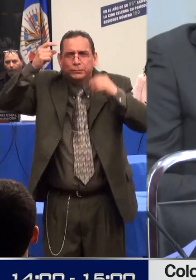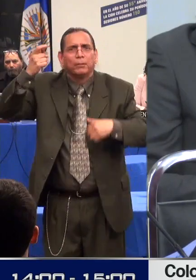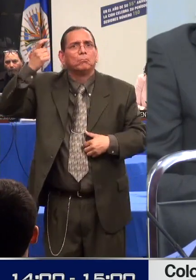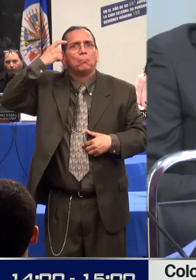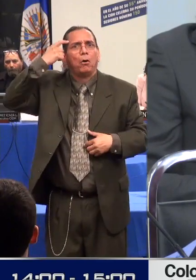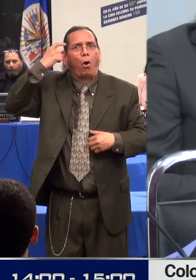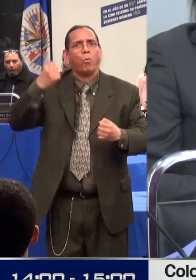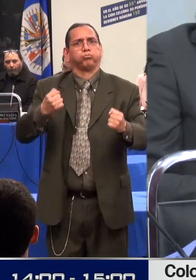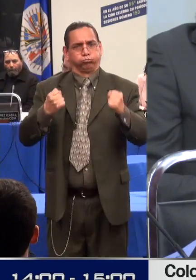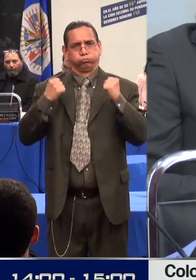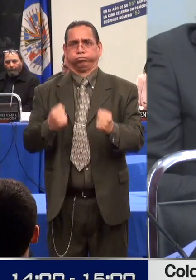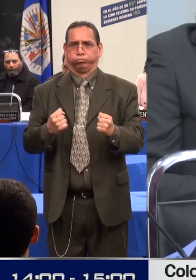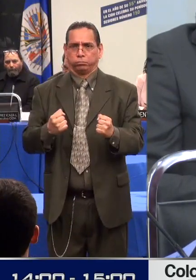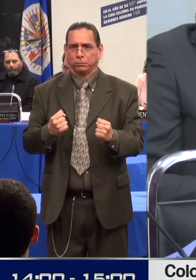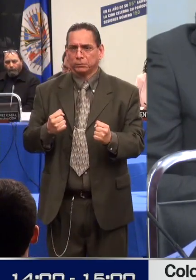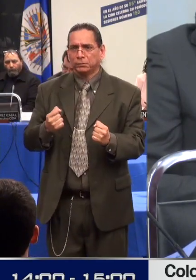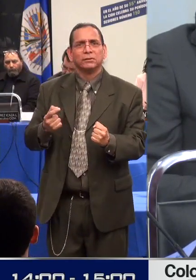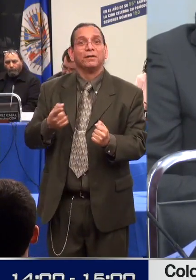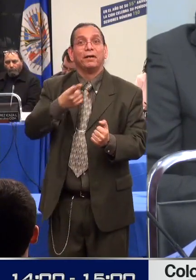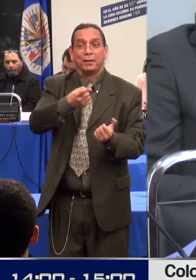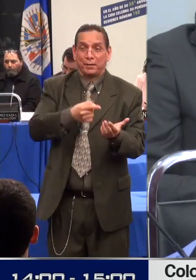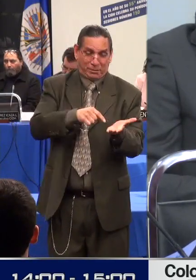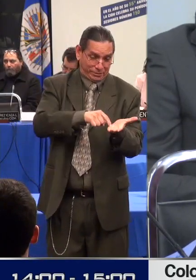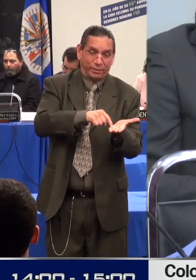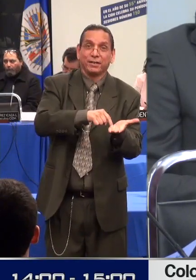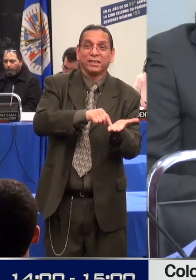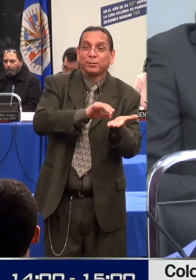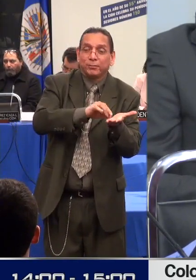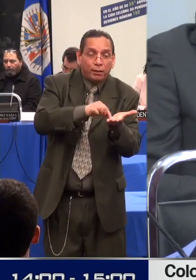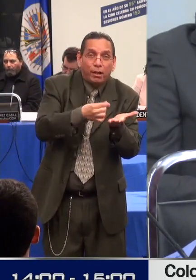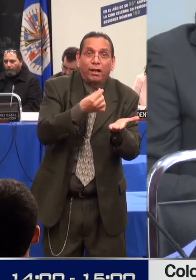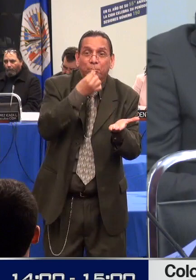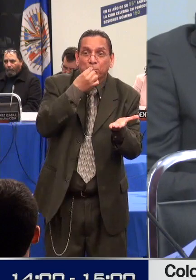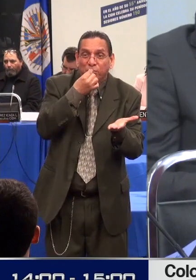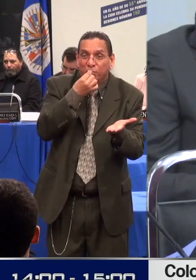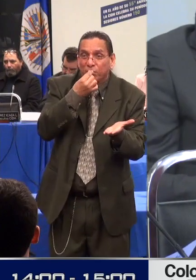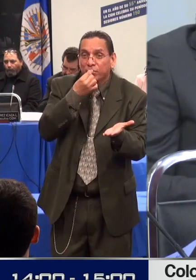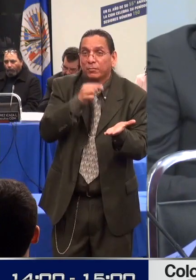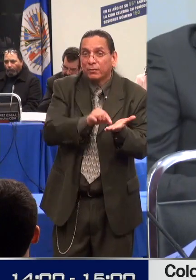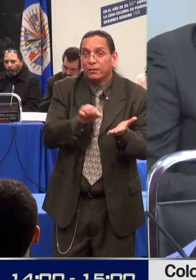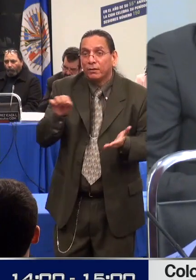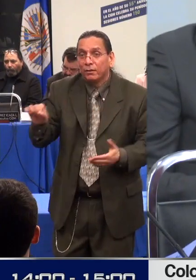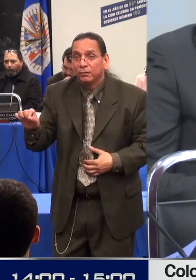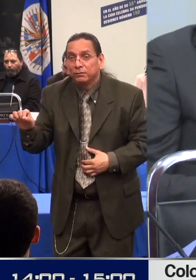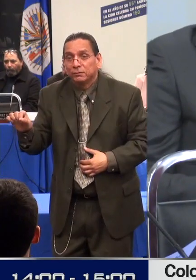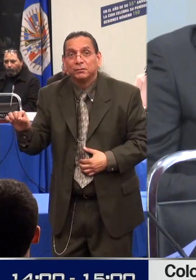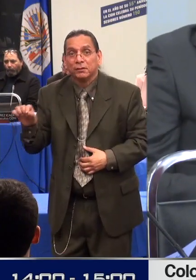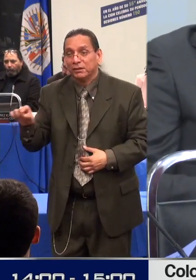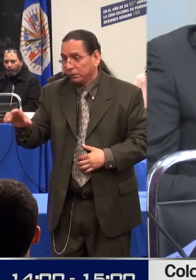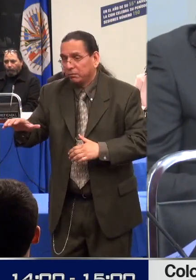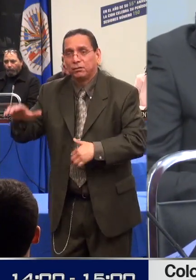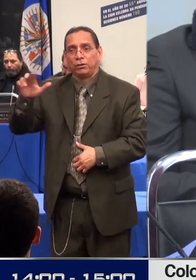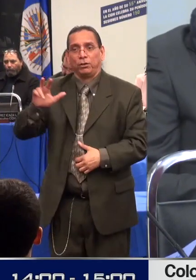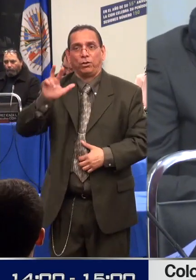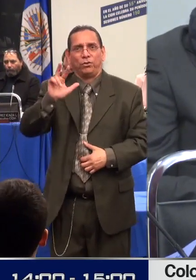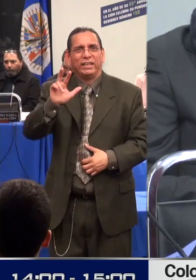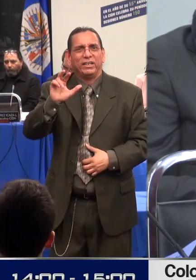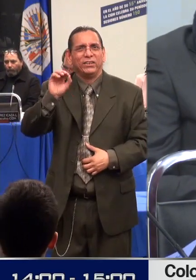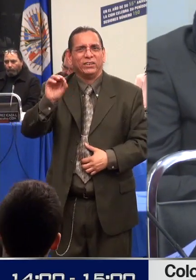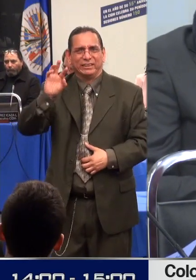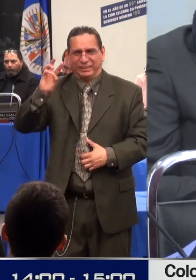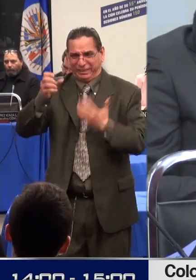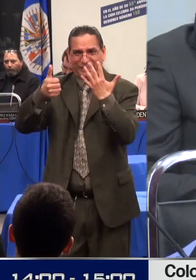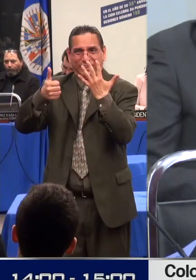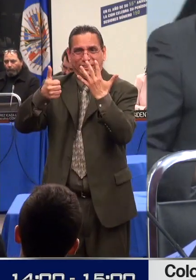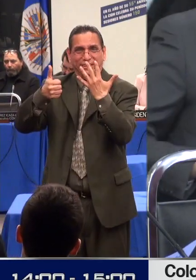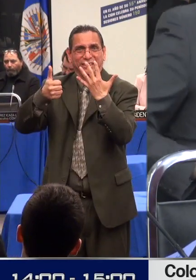Esto está en la ley 1306 de 2009, que es una ley muy reciente. La ley colombiana autoriza el